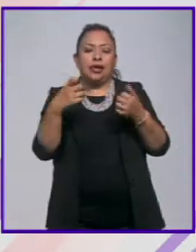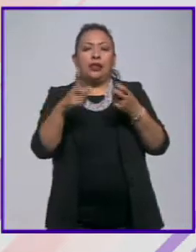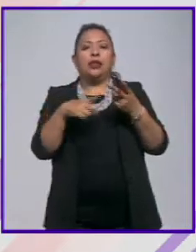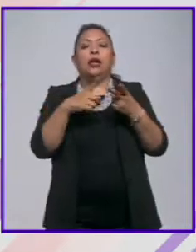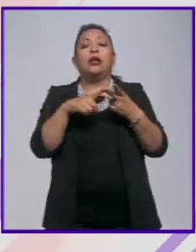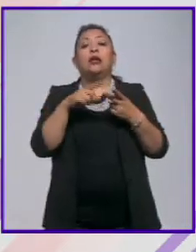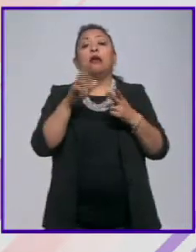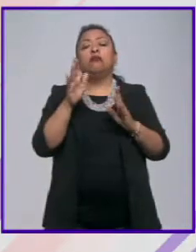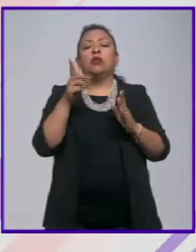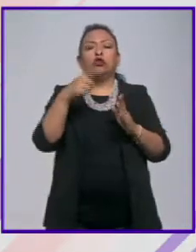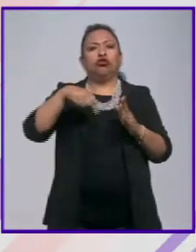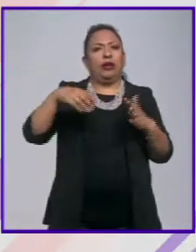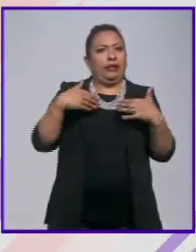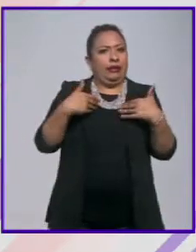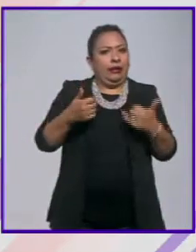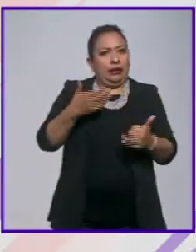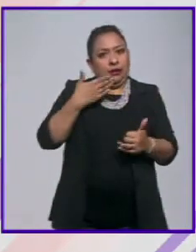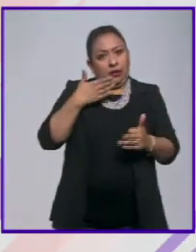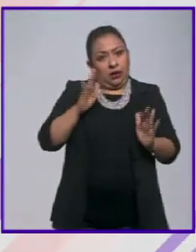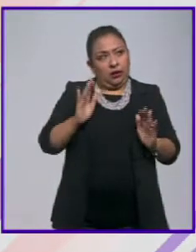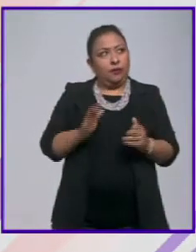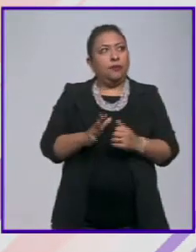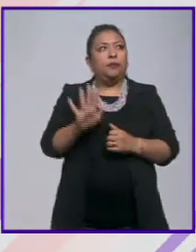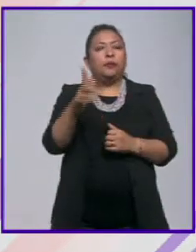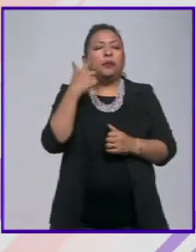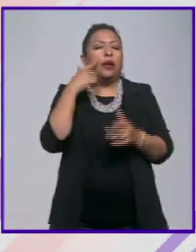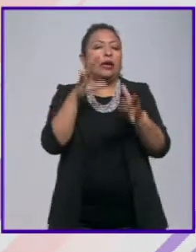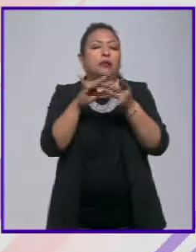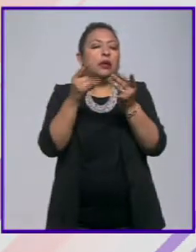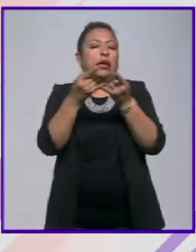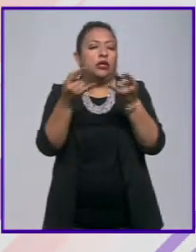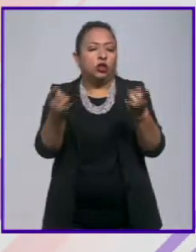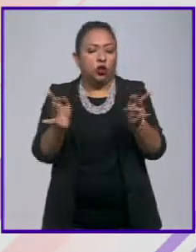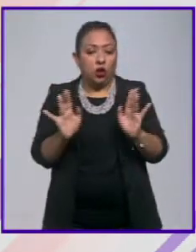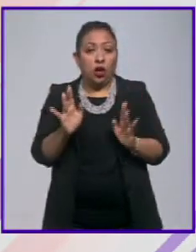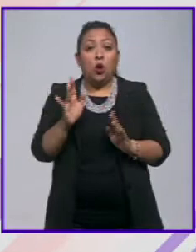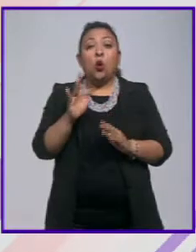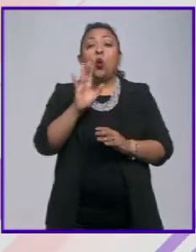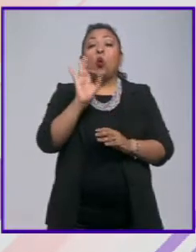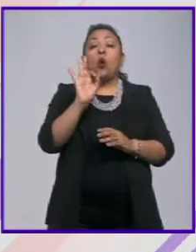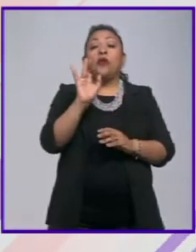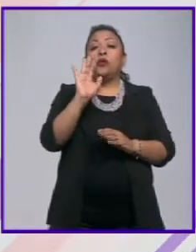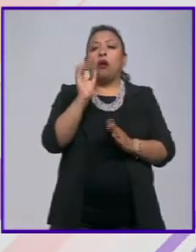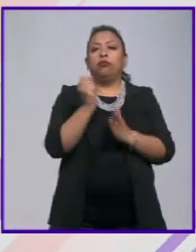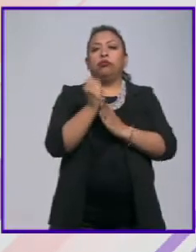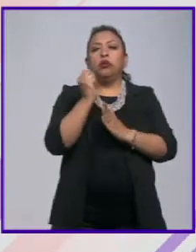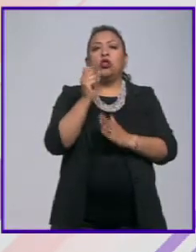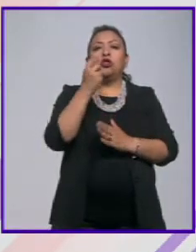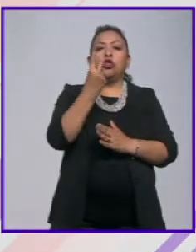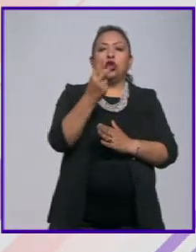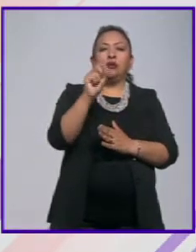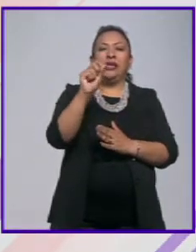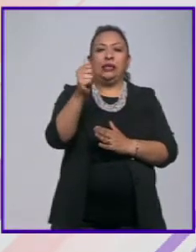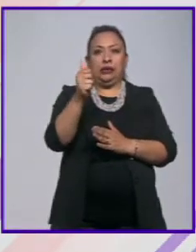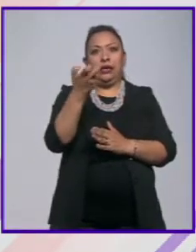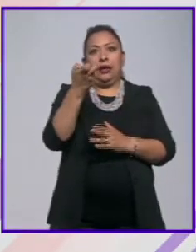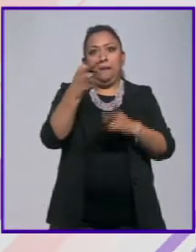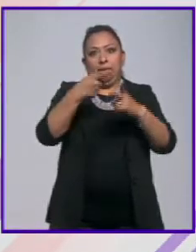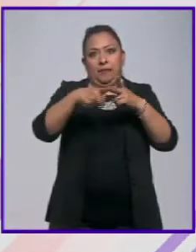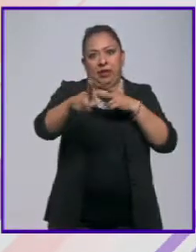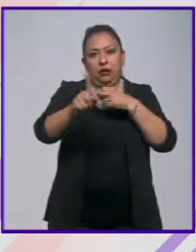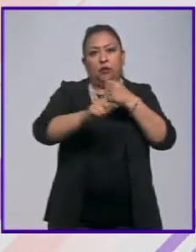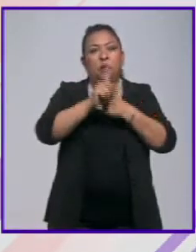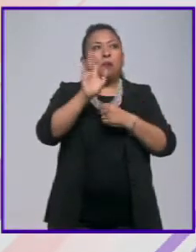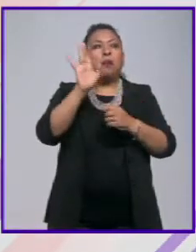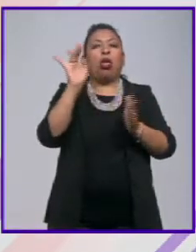los hayamos entendido bien te voy a contar una anécdota cuando se aprobó el 226 que es el origen de todo esto fue